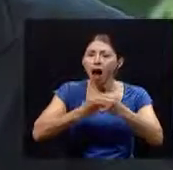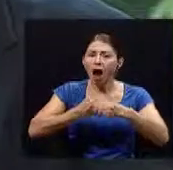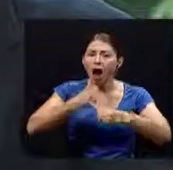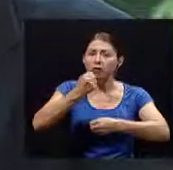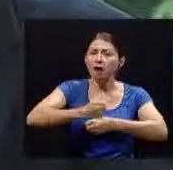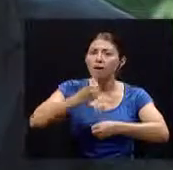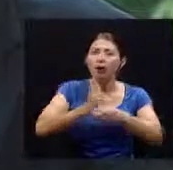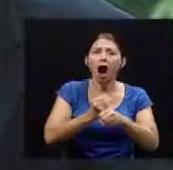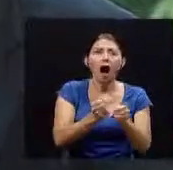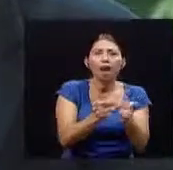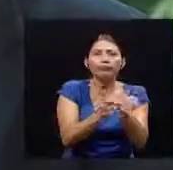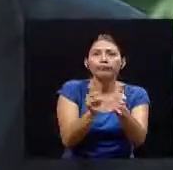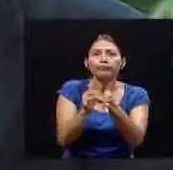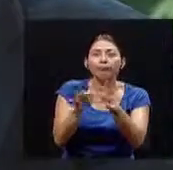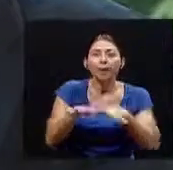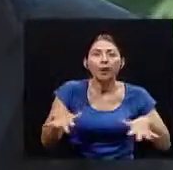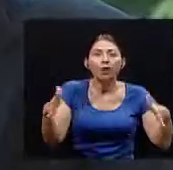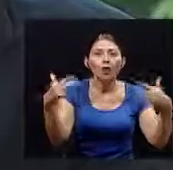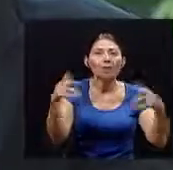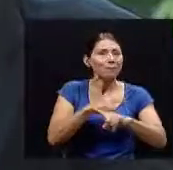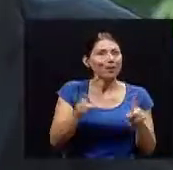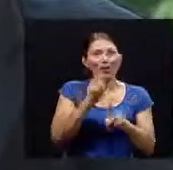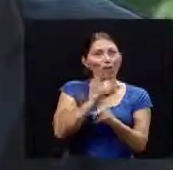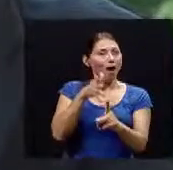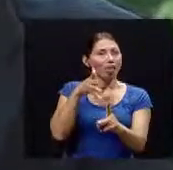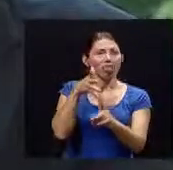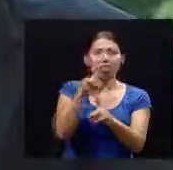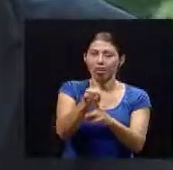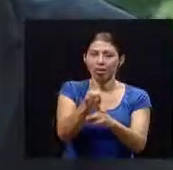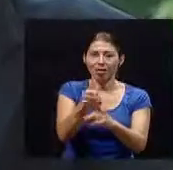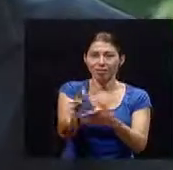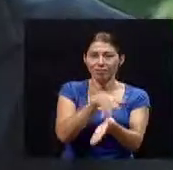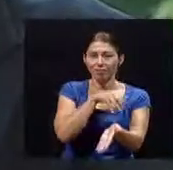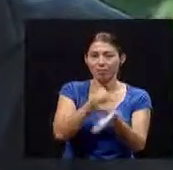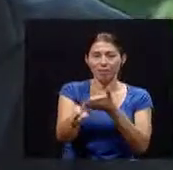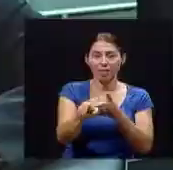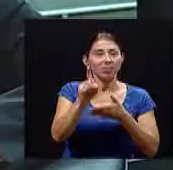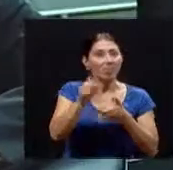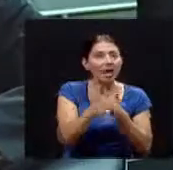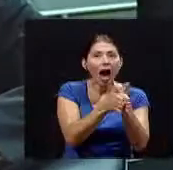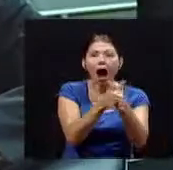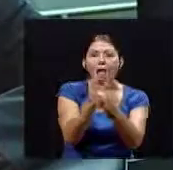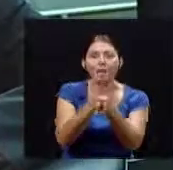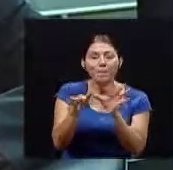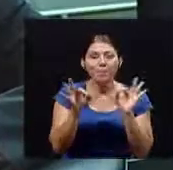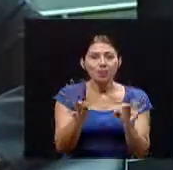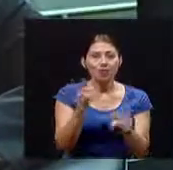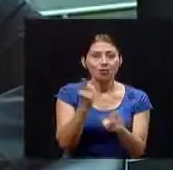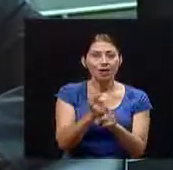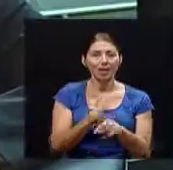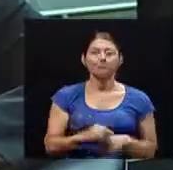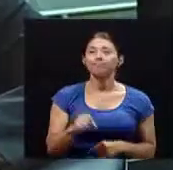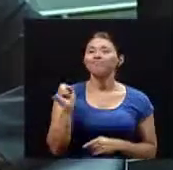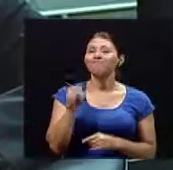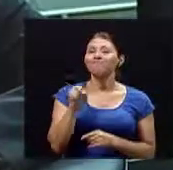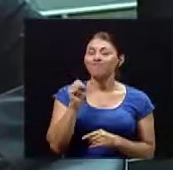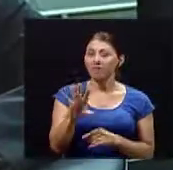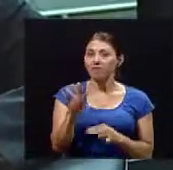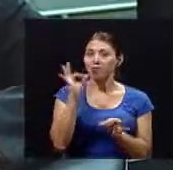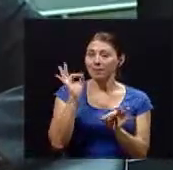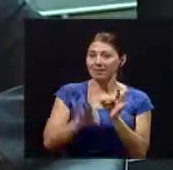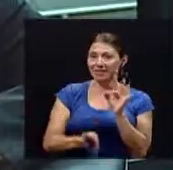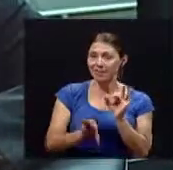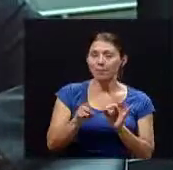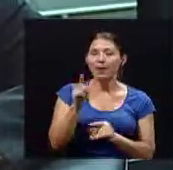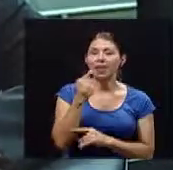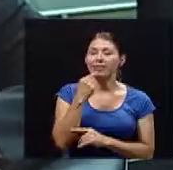explotar el medio ambiente pero sin dañarlo, o sea, explotarlo bien de manera correcta? Sí, digamos en la forma más simple podríamos